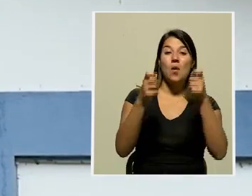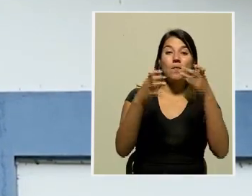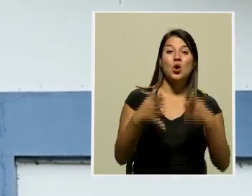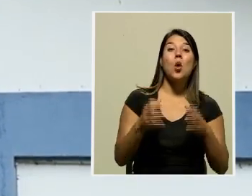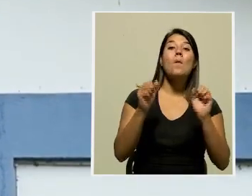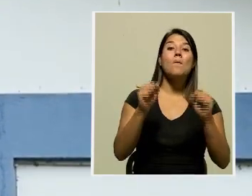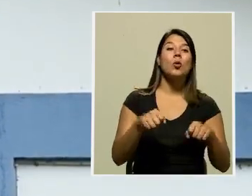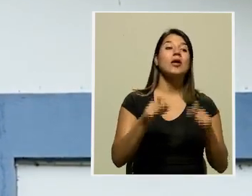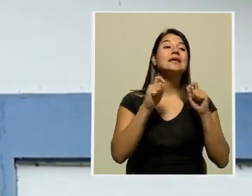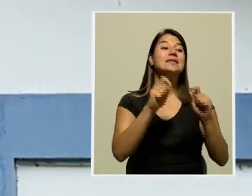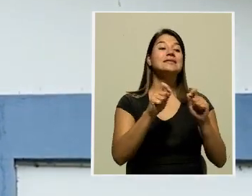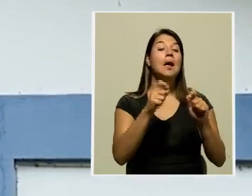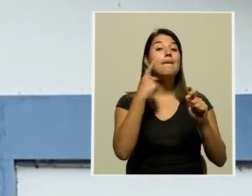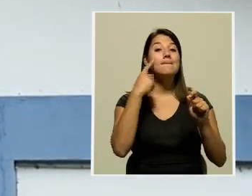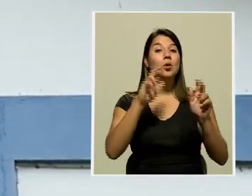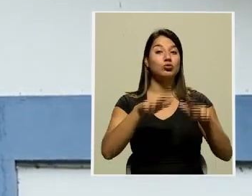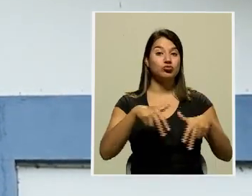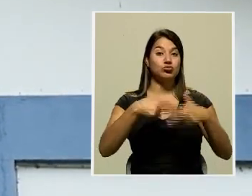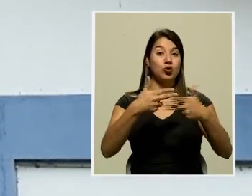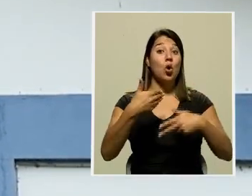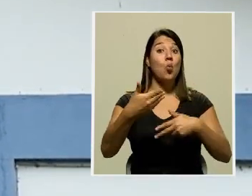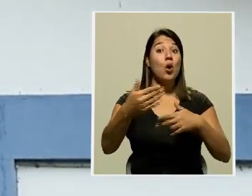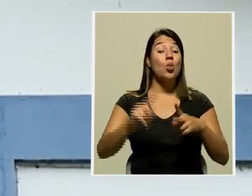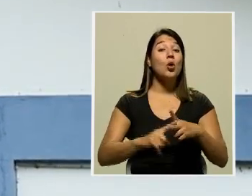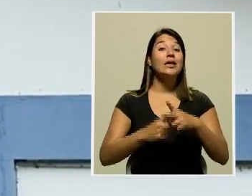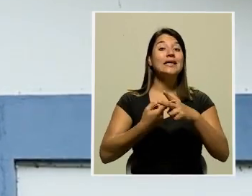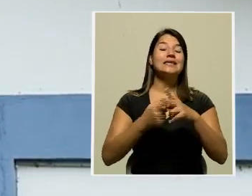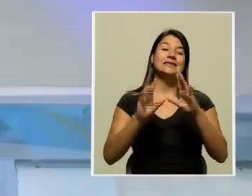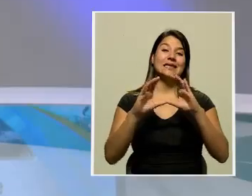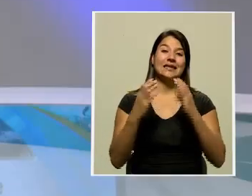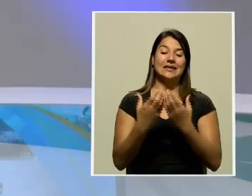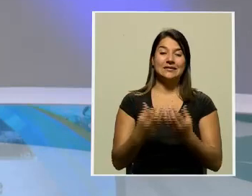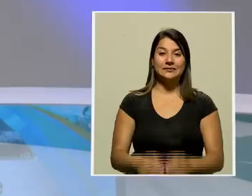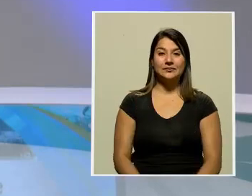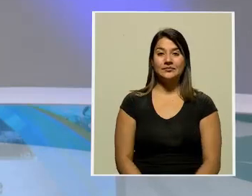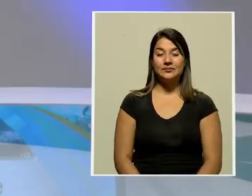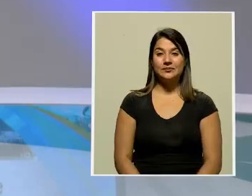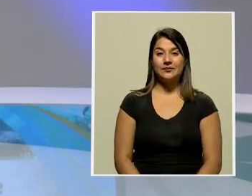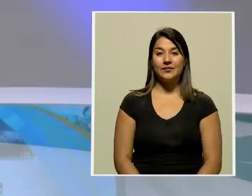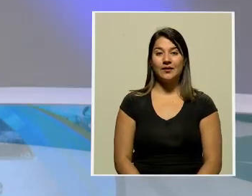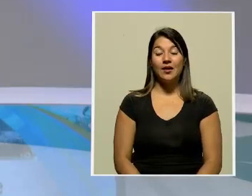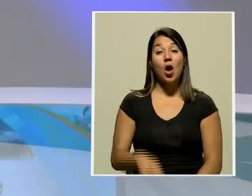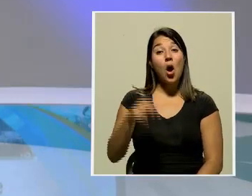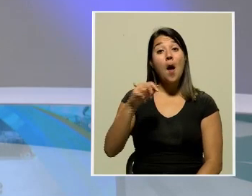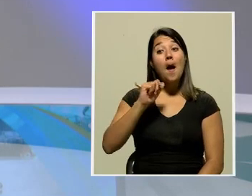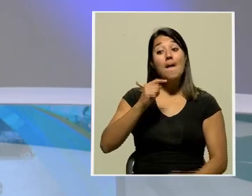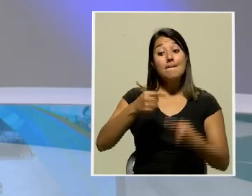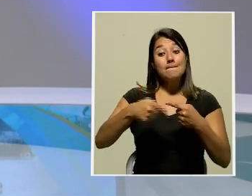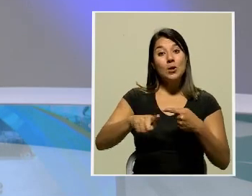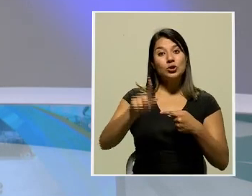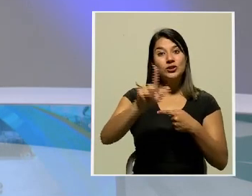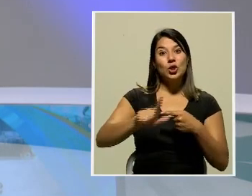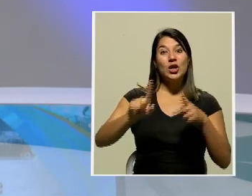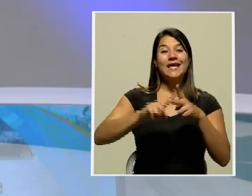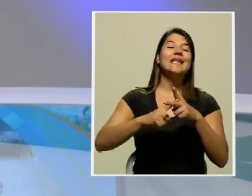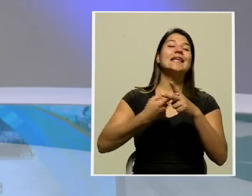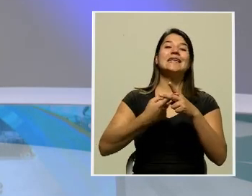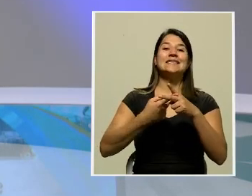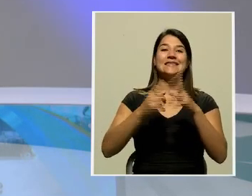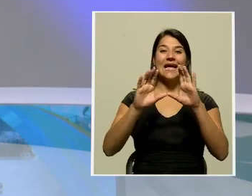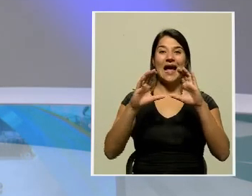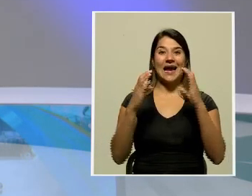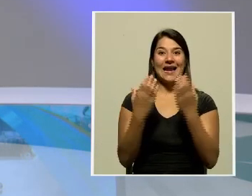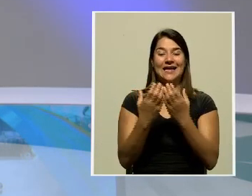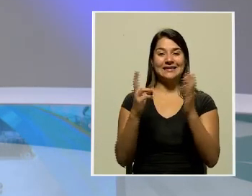de dar clases virtuales una vez que inicie el periodo lectivo. Y es que este lunes inicia el curso lectivo 2021 y